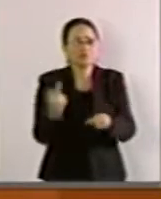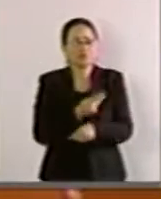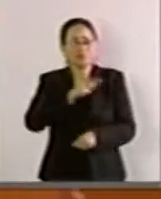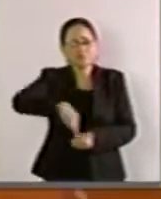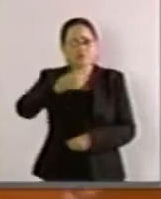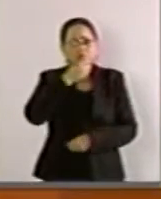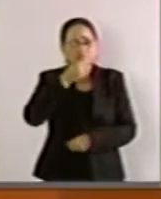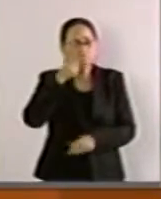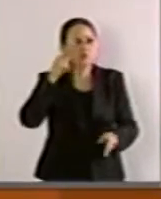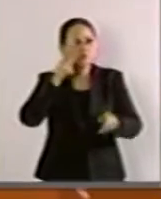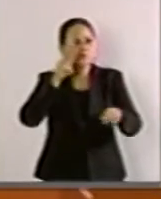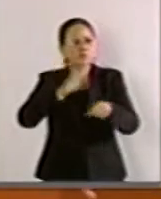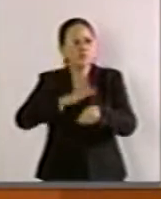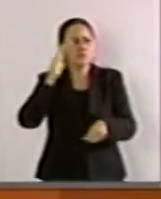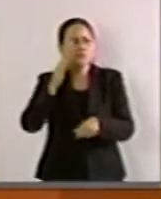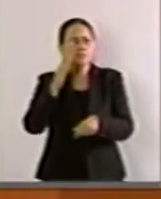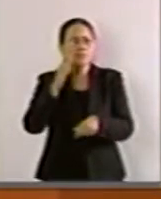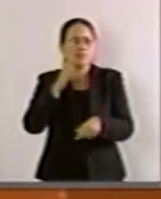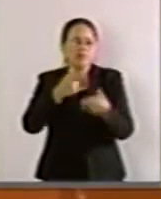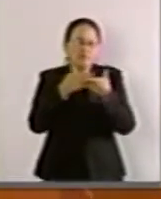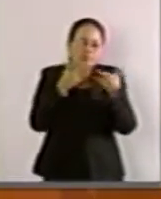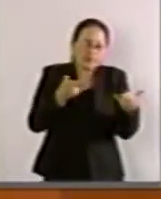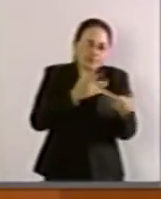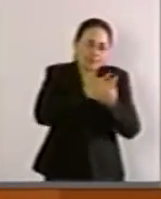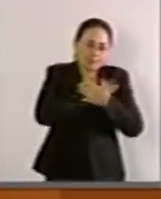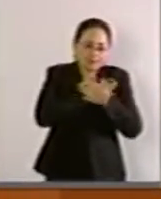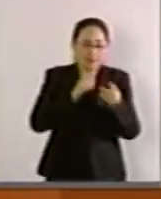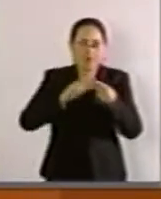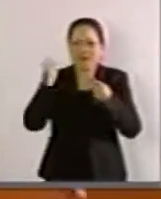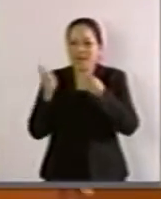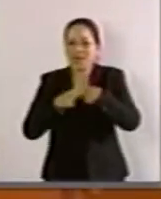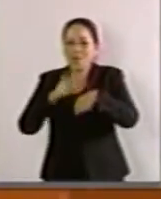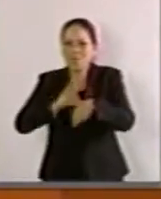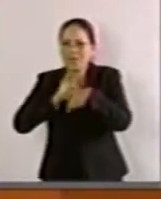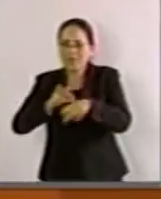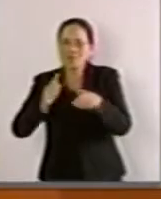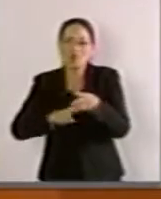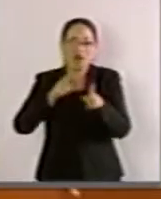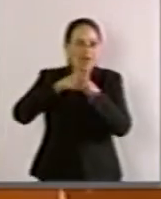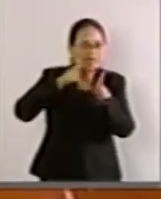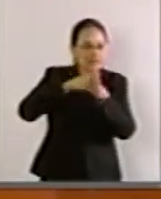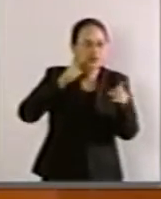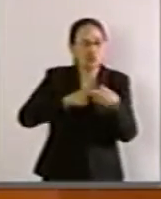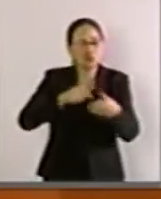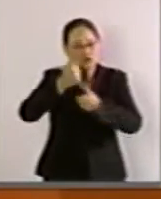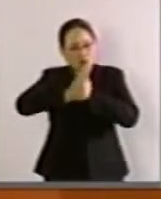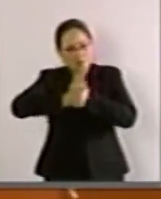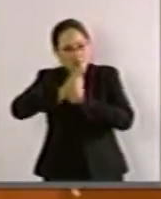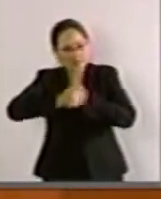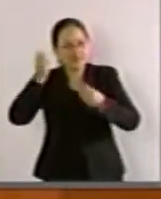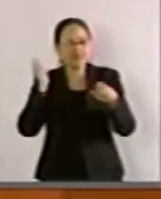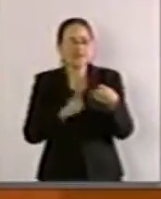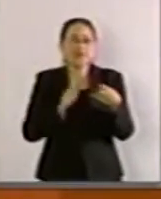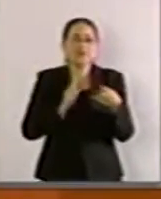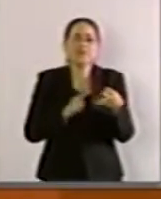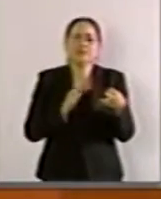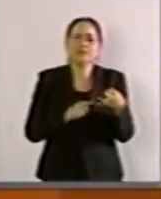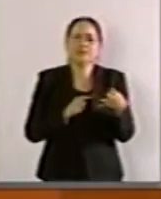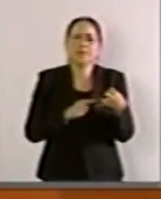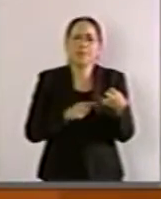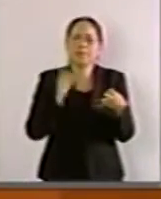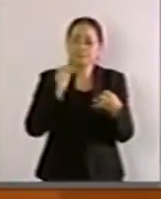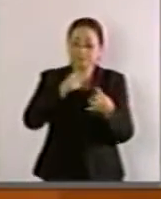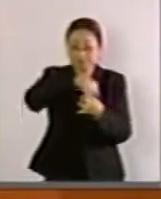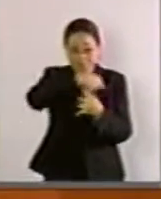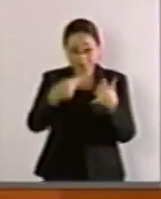niños son telenovelas, reality shows, caricaturas, concursos. Luego